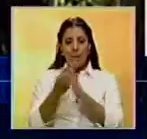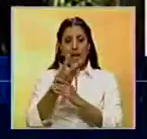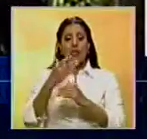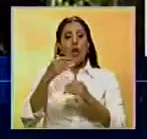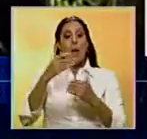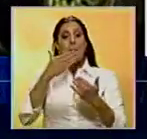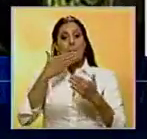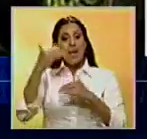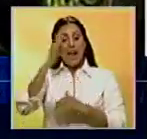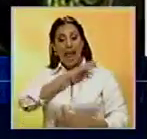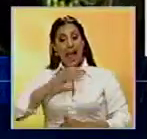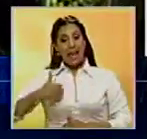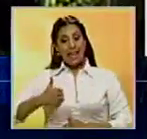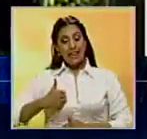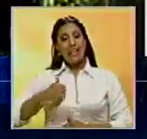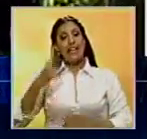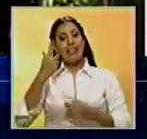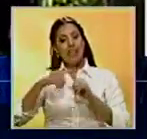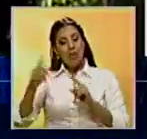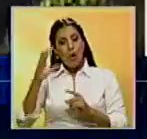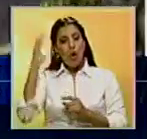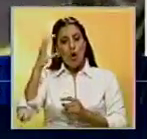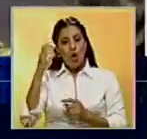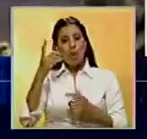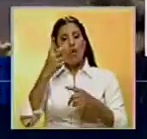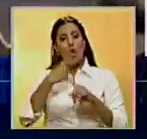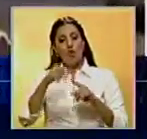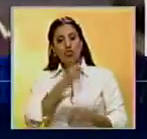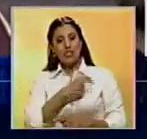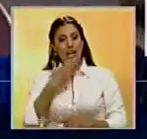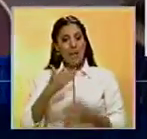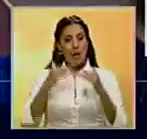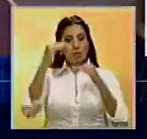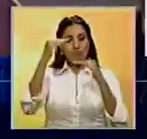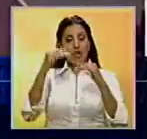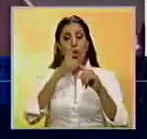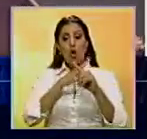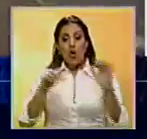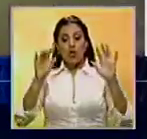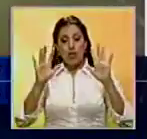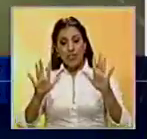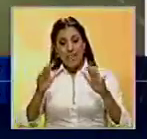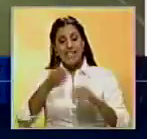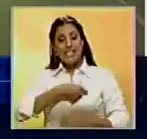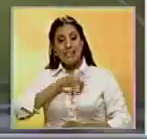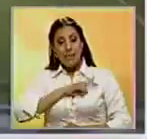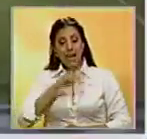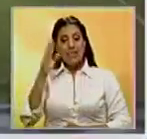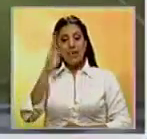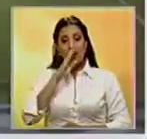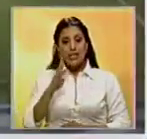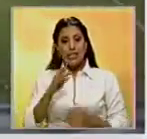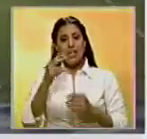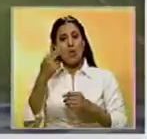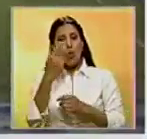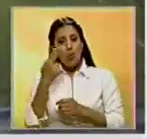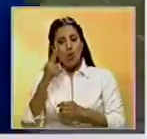seguida de Bélgica, Colombia, Alemania y Chile. Las 10 mejores selecciones las completan España, Brasil, Portugal, Uruguay y Austria.